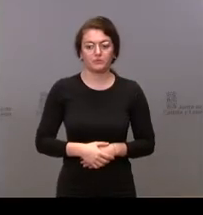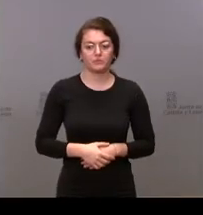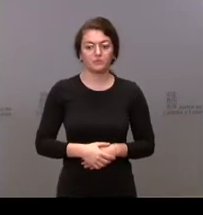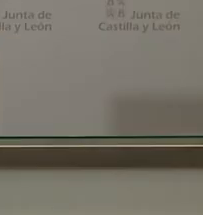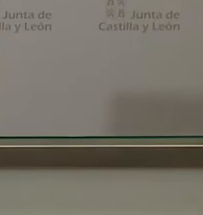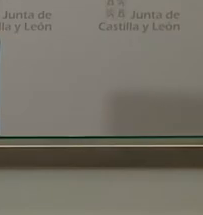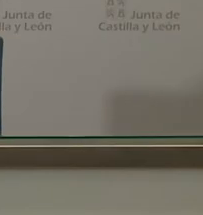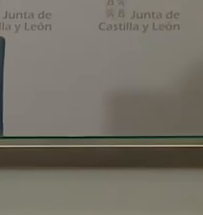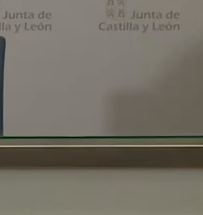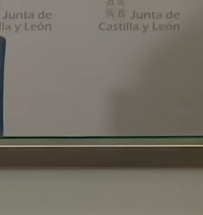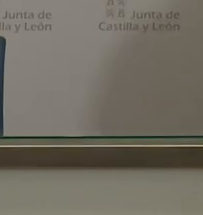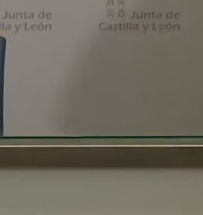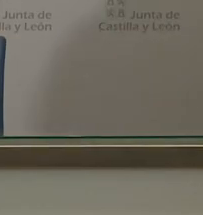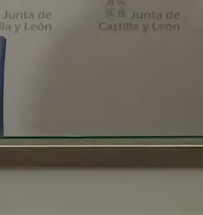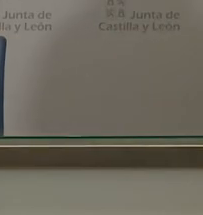el próximo martes el próximo